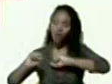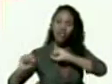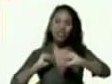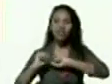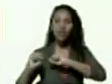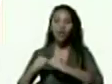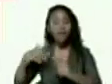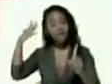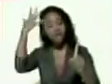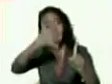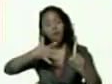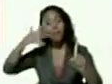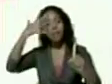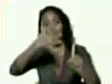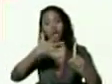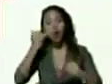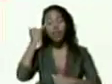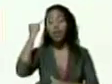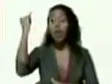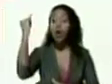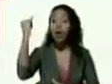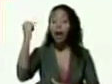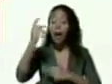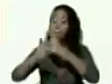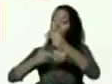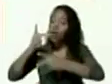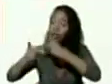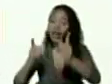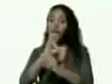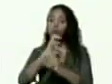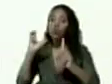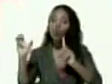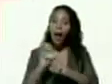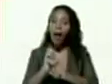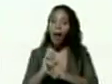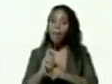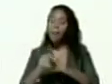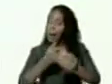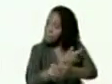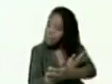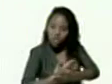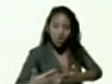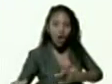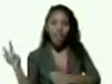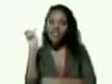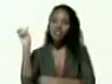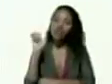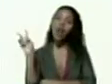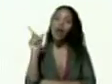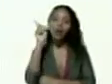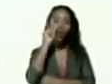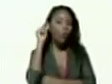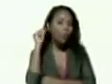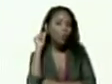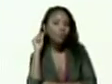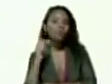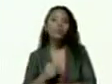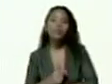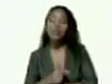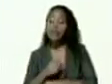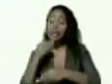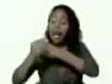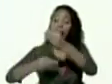formación ideológica política y cultural para millones de venezolanos y venezolanas que